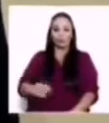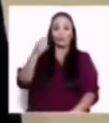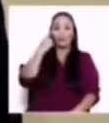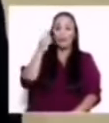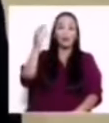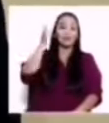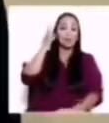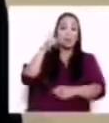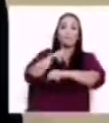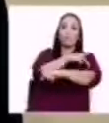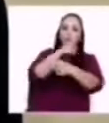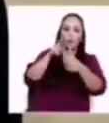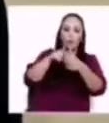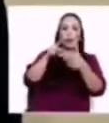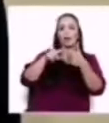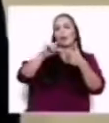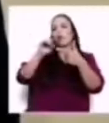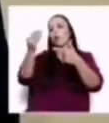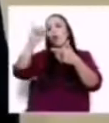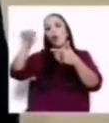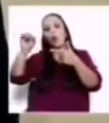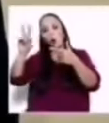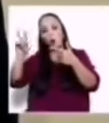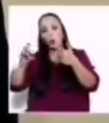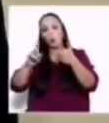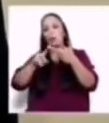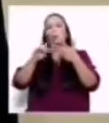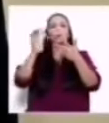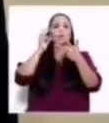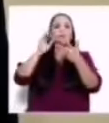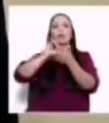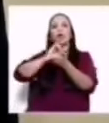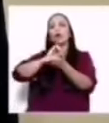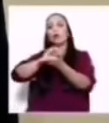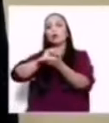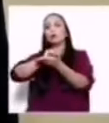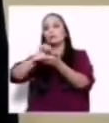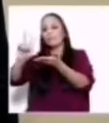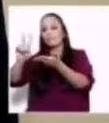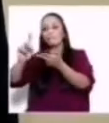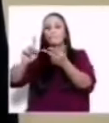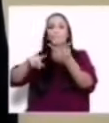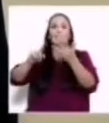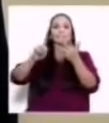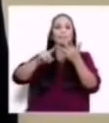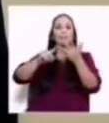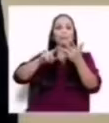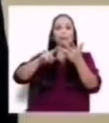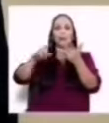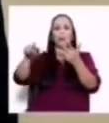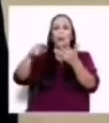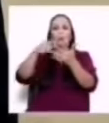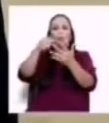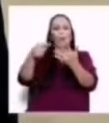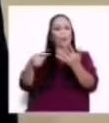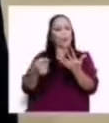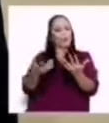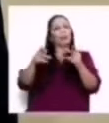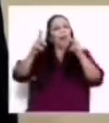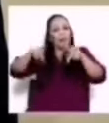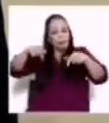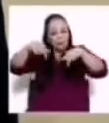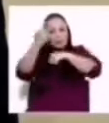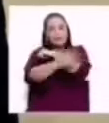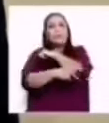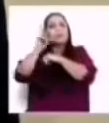joven de El Jovo, la muchacha de Cotobrus, la gente de este país necesita ver